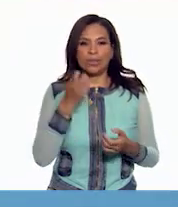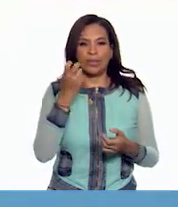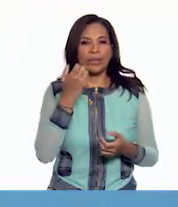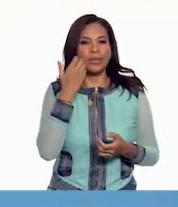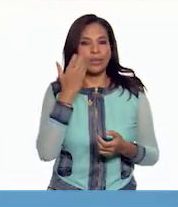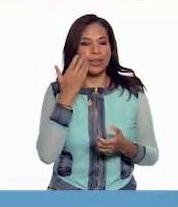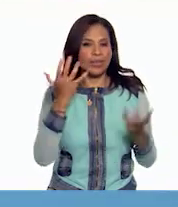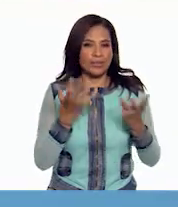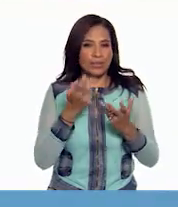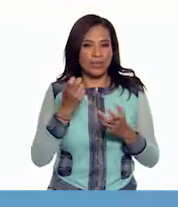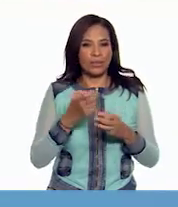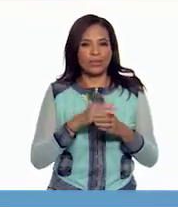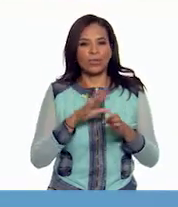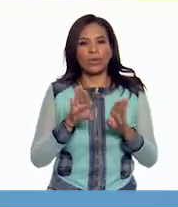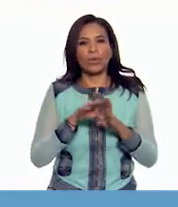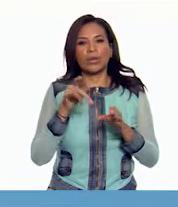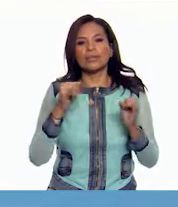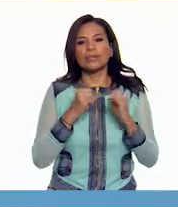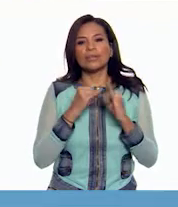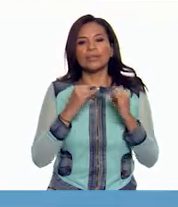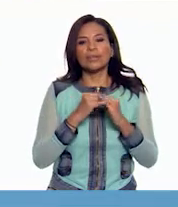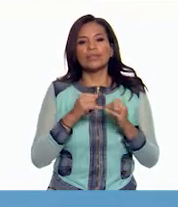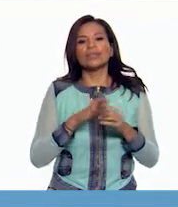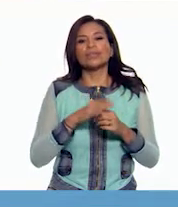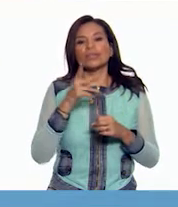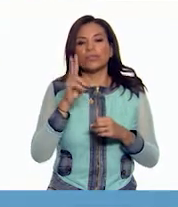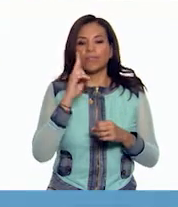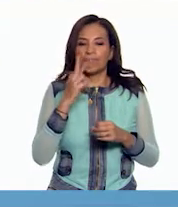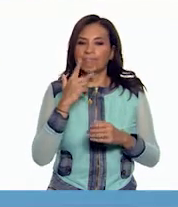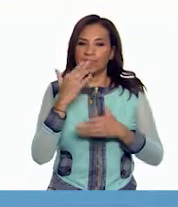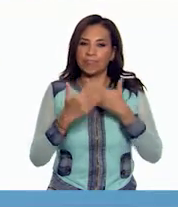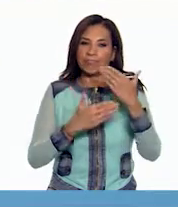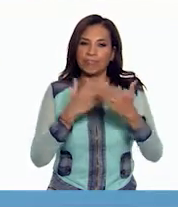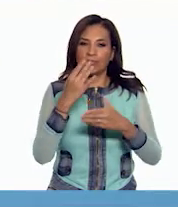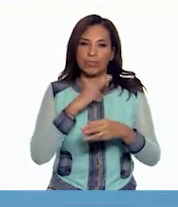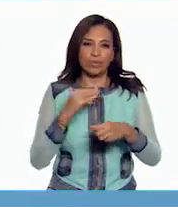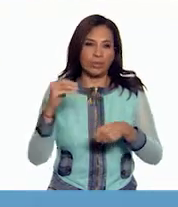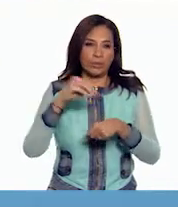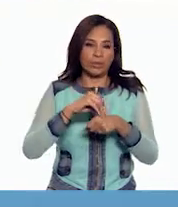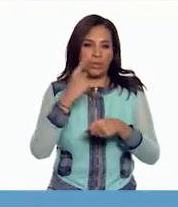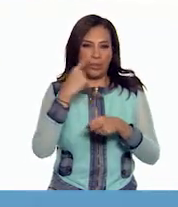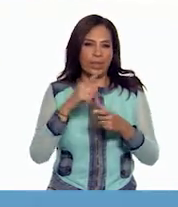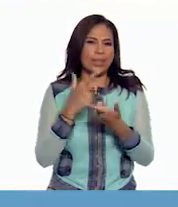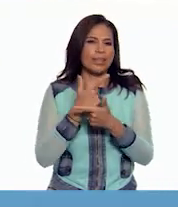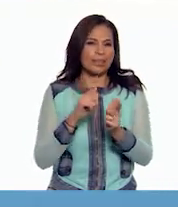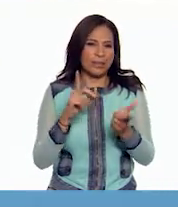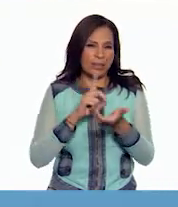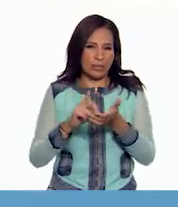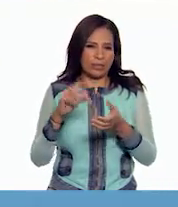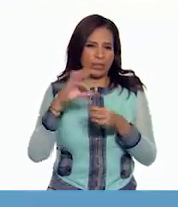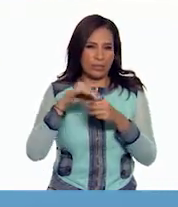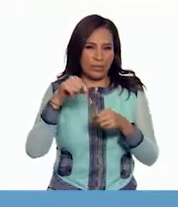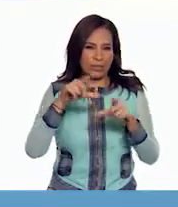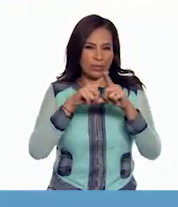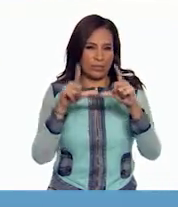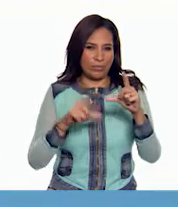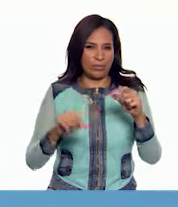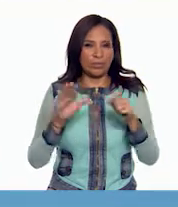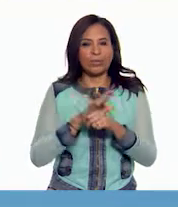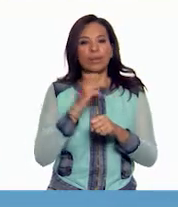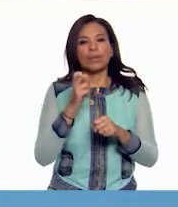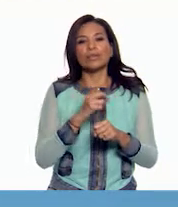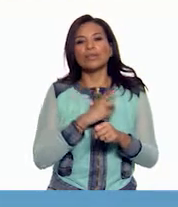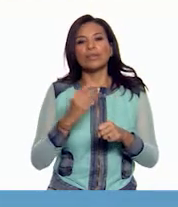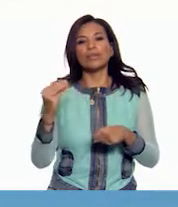intención detrás de crear este instituto y fue un gran paso para cimentar una democracia participativa en nuestro país. Por ello,